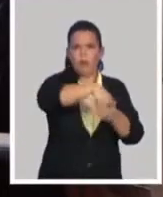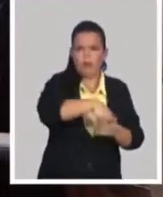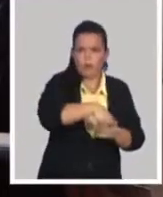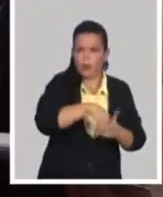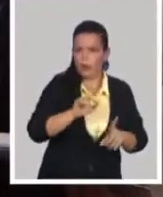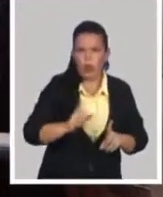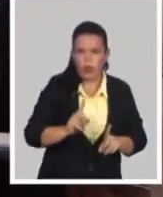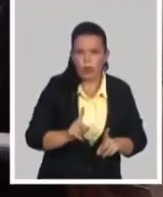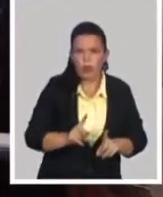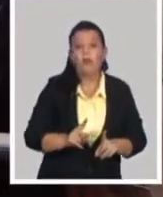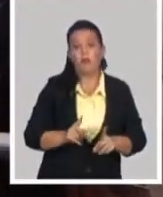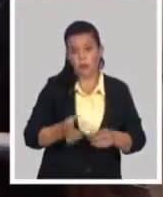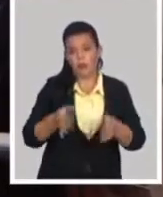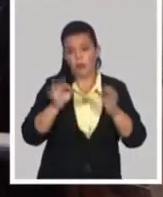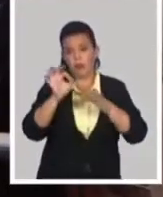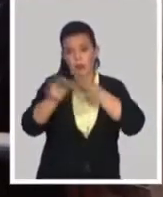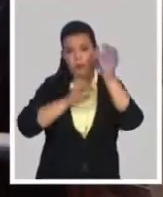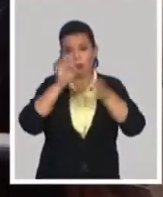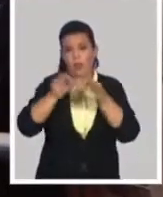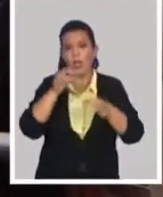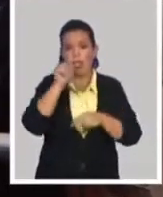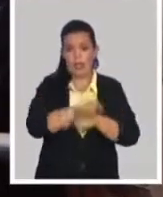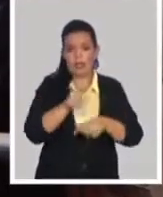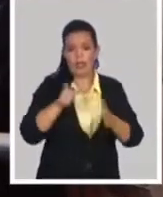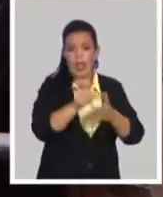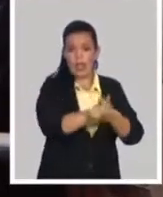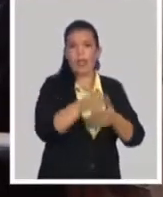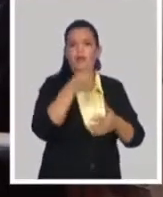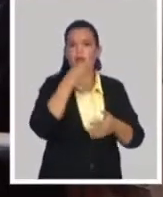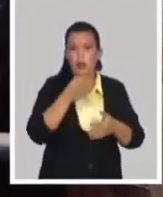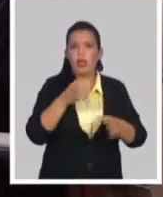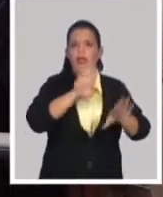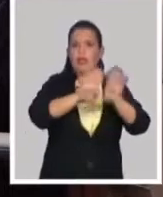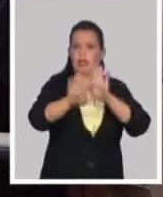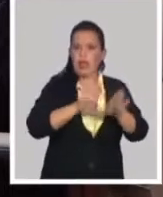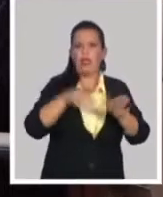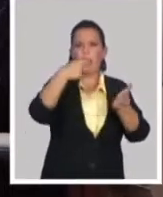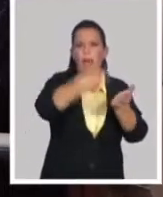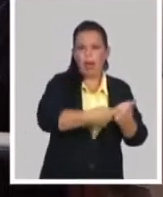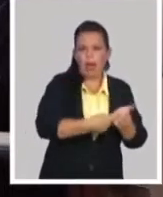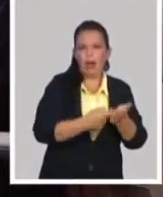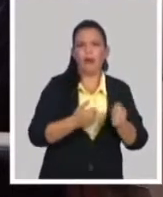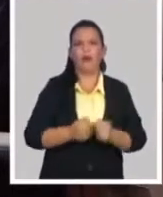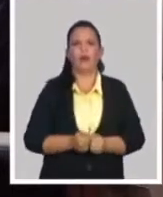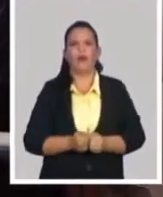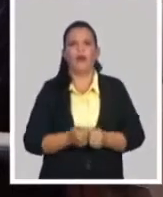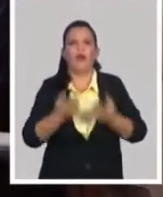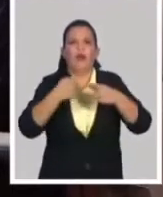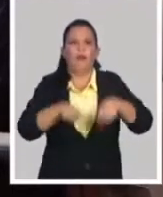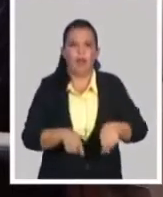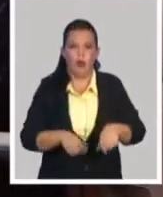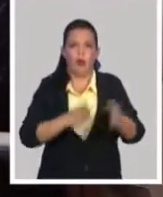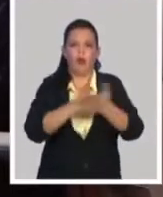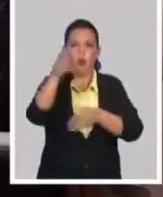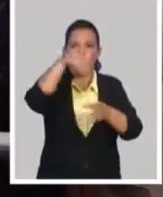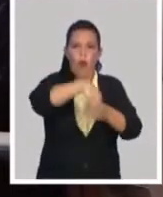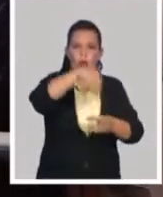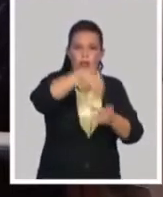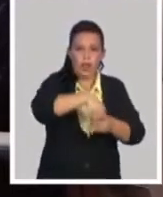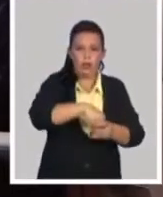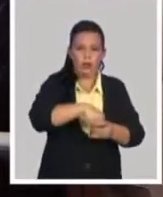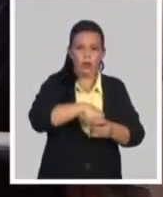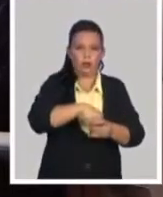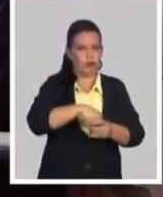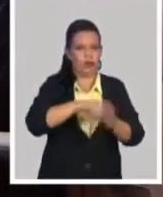y utilizarlo, puede usarlo en cualquier comercio durante seis meses, pero no van ya a la cuenta en A la cuenta en CUC, es así. Y si va a sacar